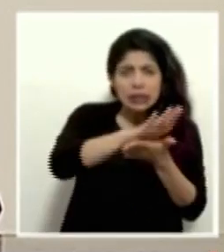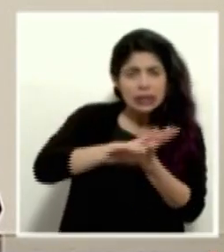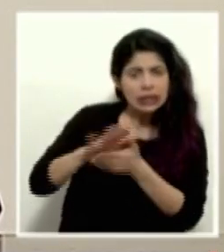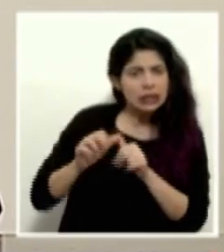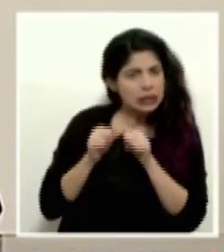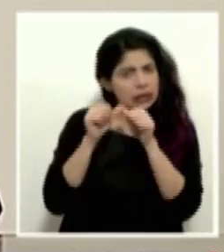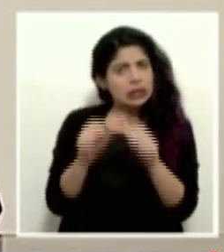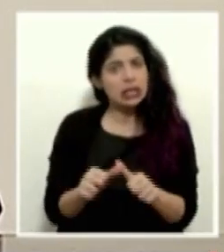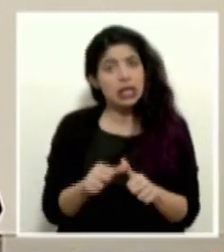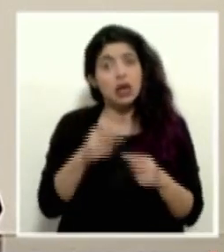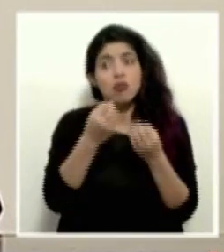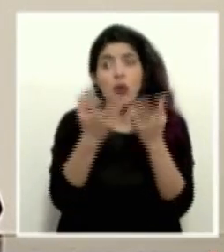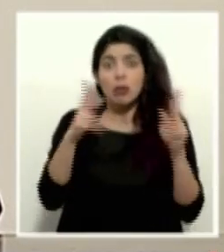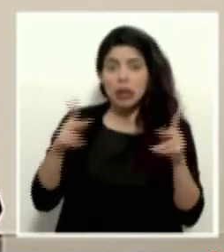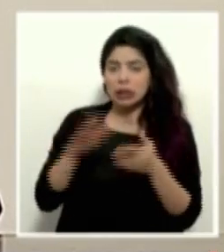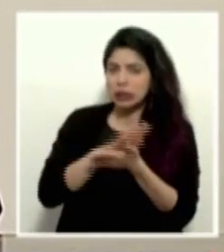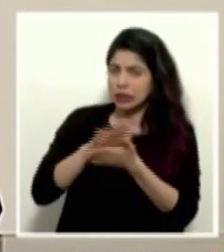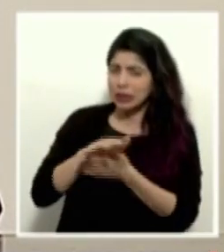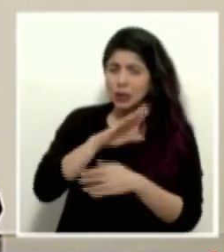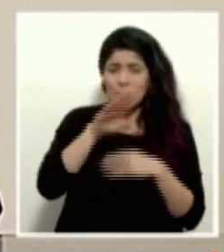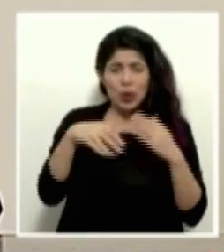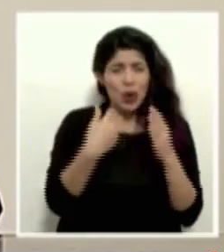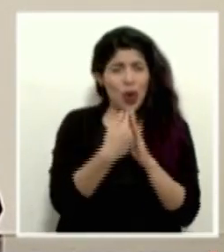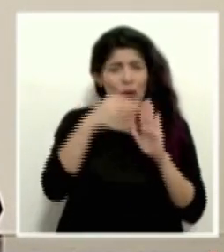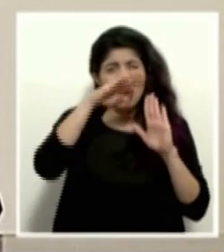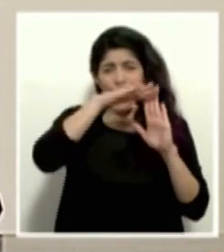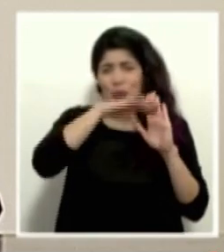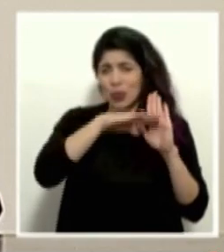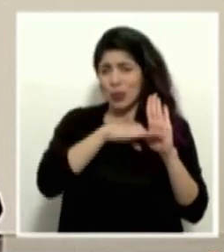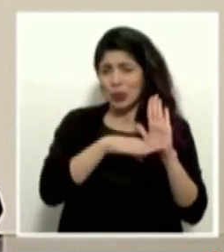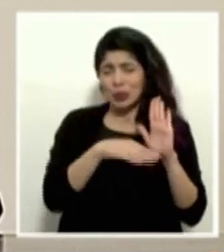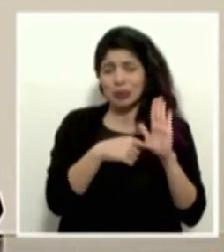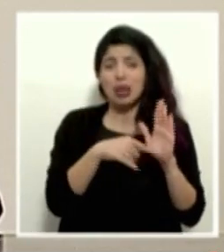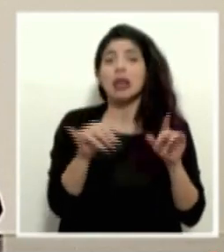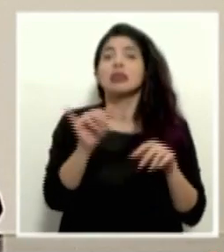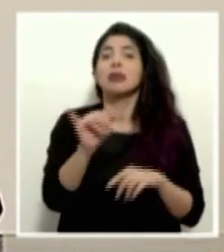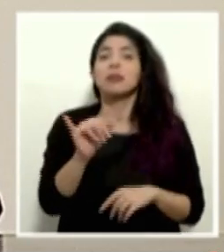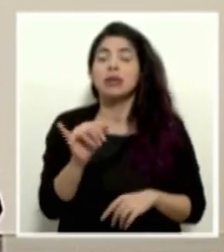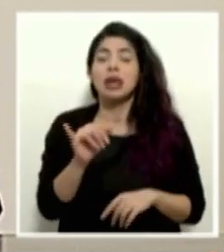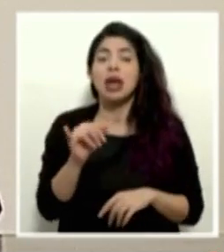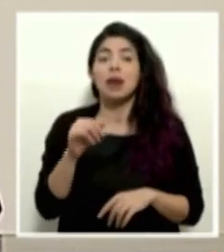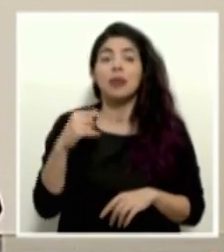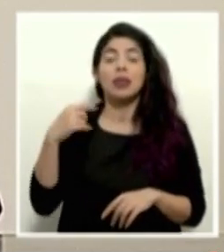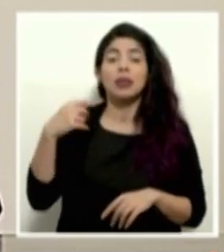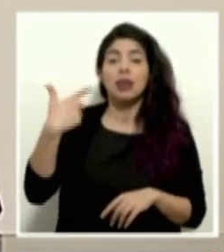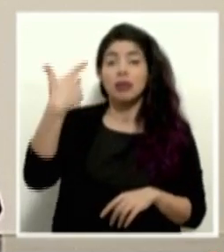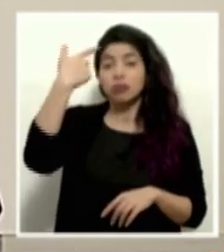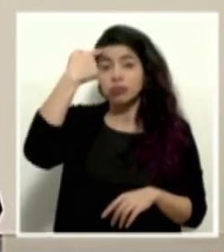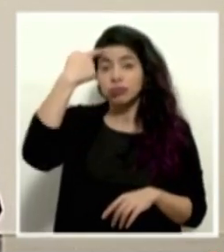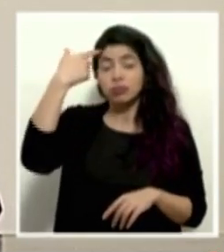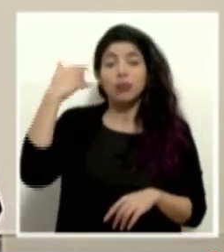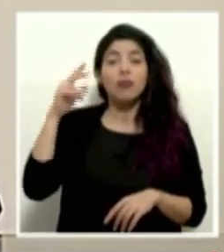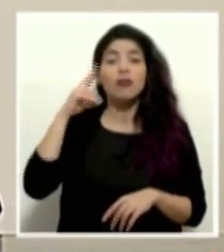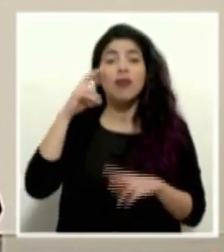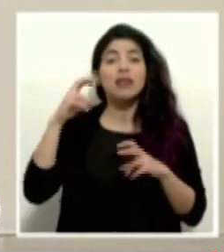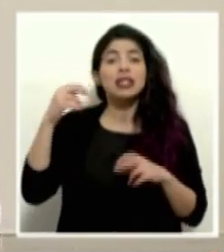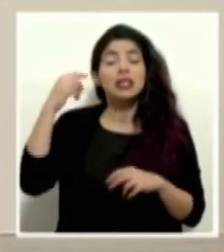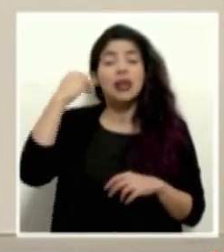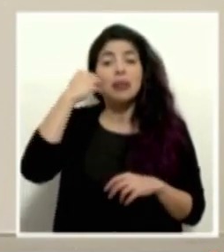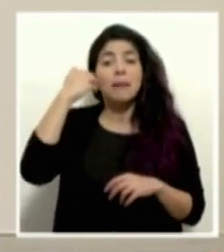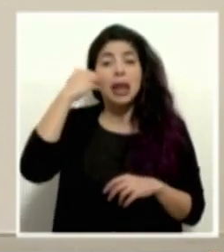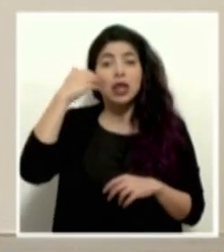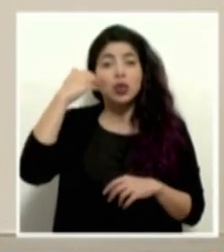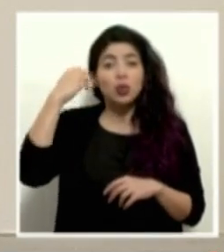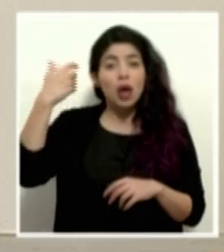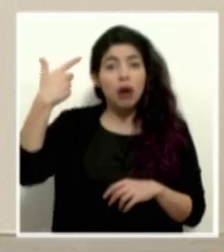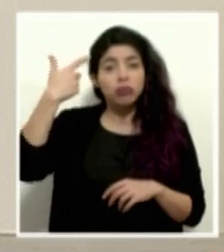lugares en donde hay varias personas, todo lo que es incluso la toma eventual de temperatura en los establecimientos, son medidas muy recomendadas